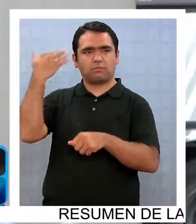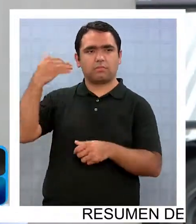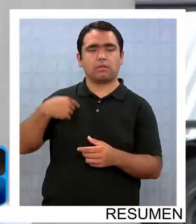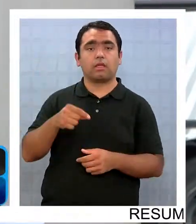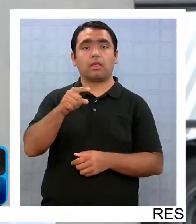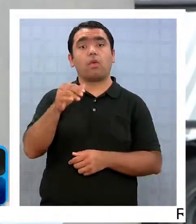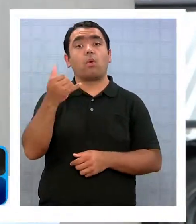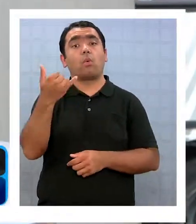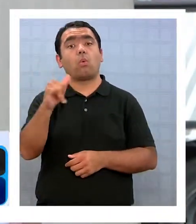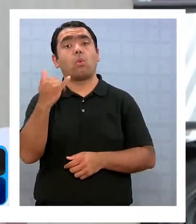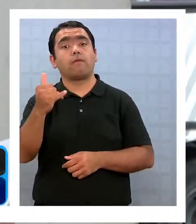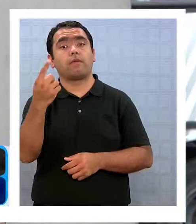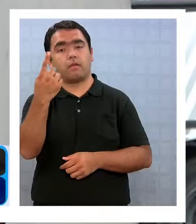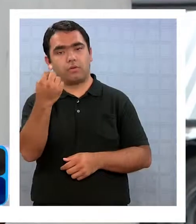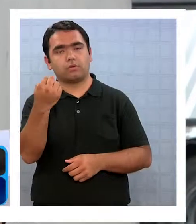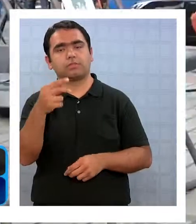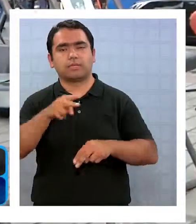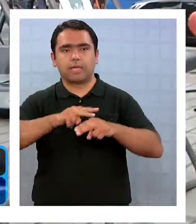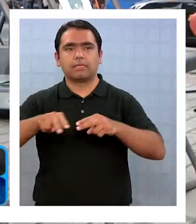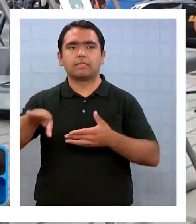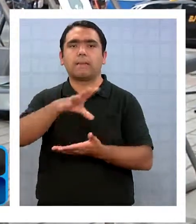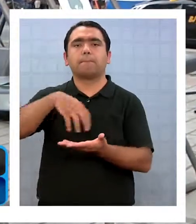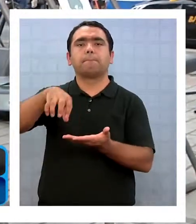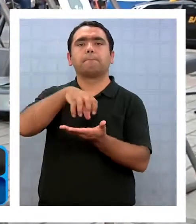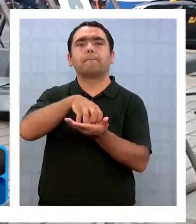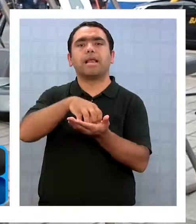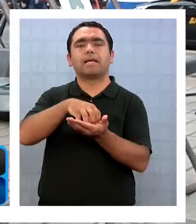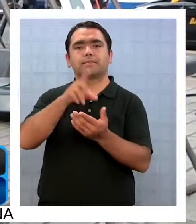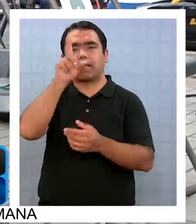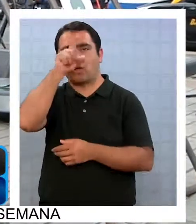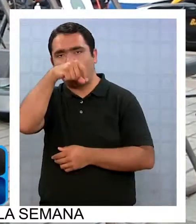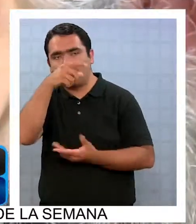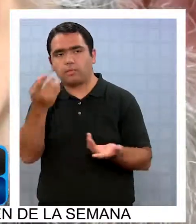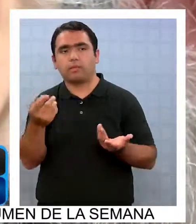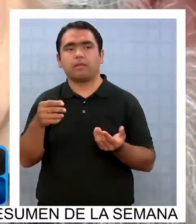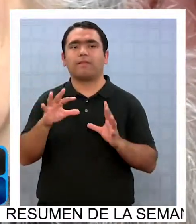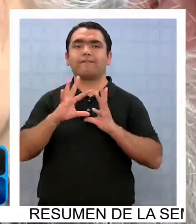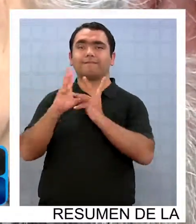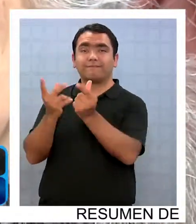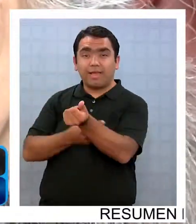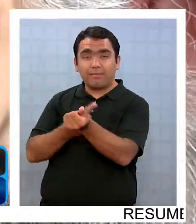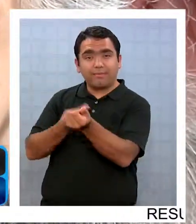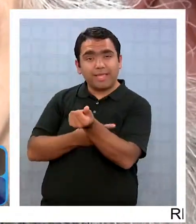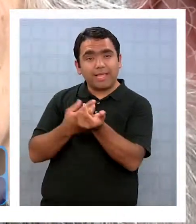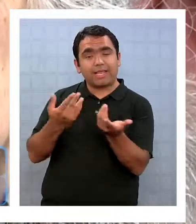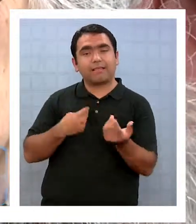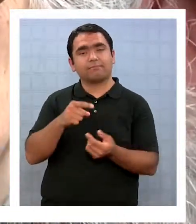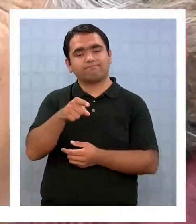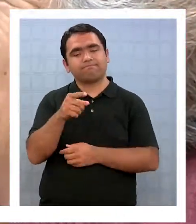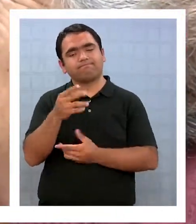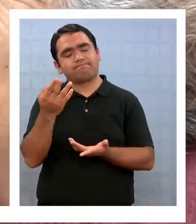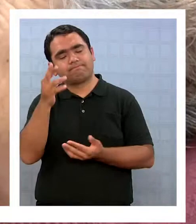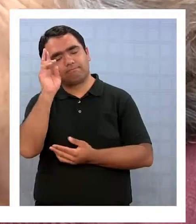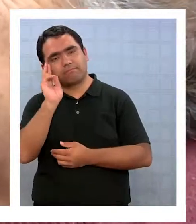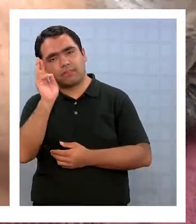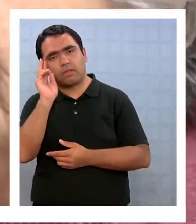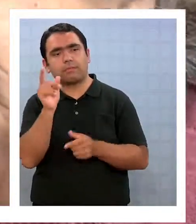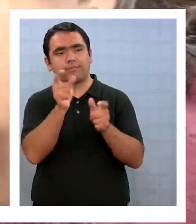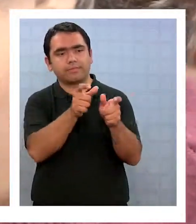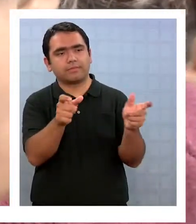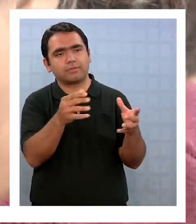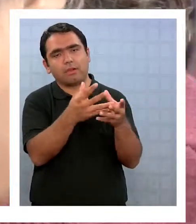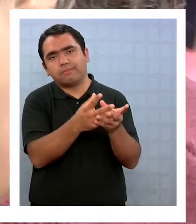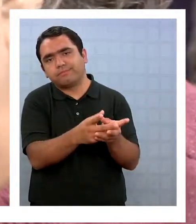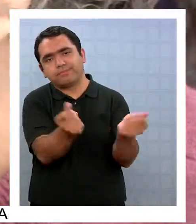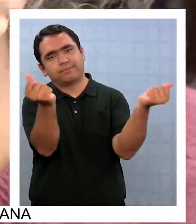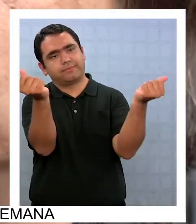11 en la Plaza Cóndel. Los familiares de detenidos desaparecidos recordaron a aquellos que aún no conocen el paradero de resto, luego